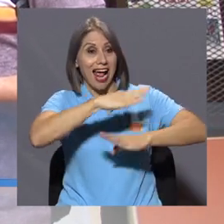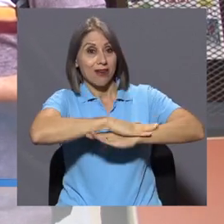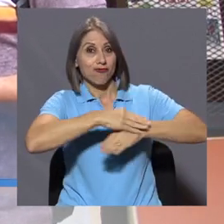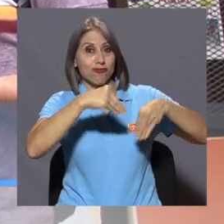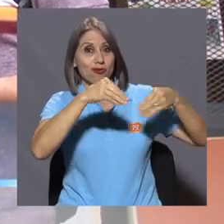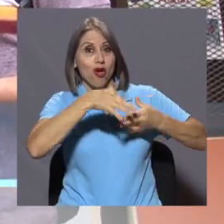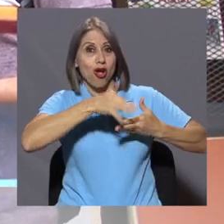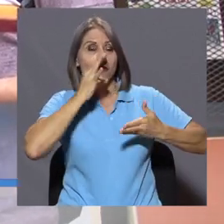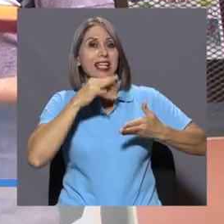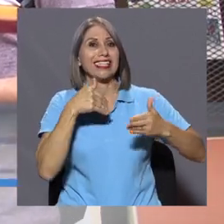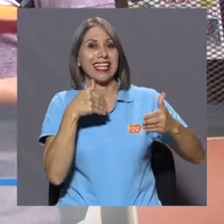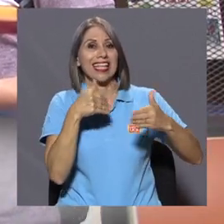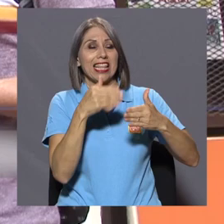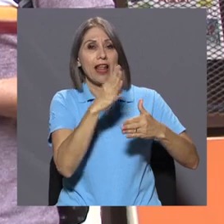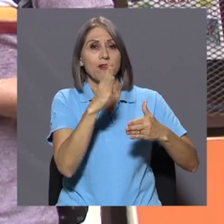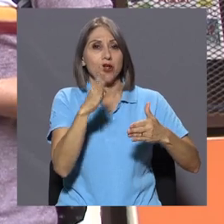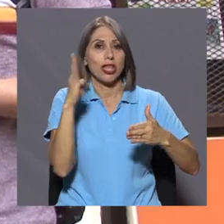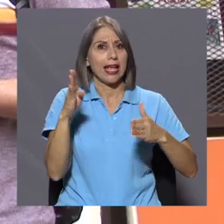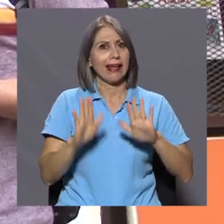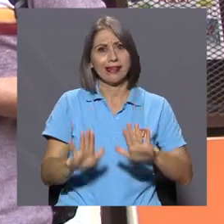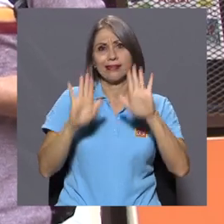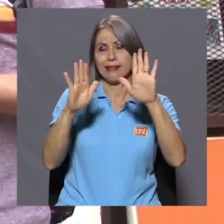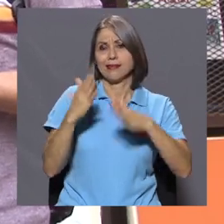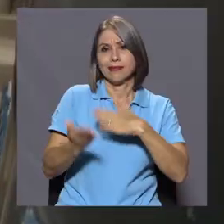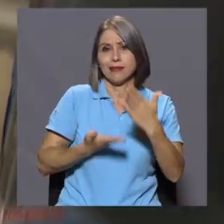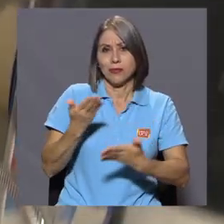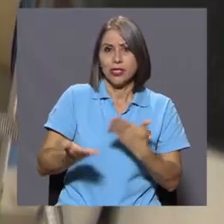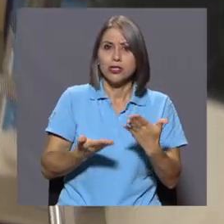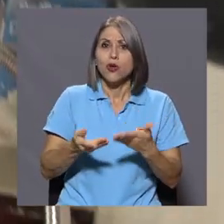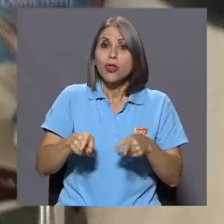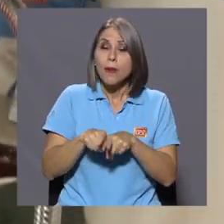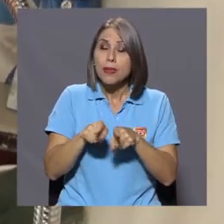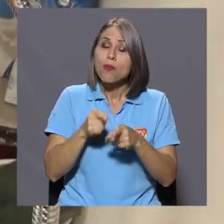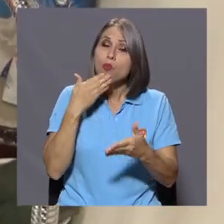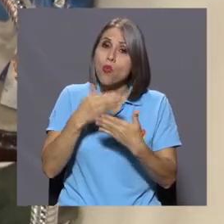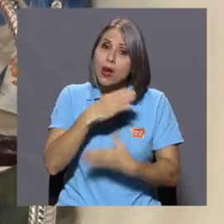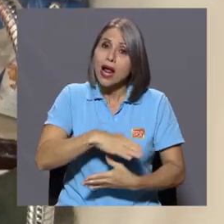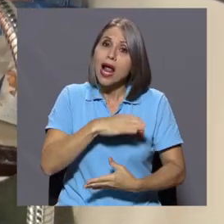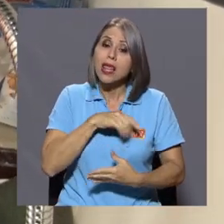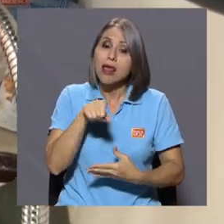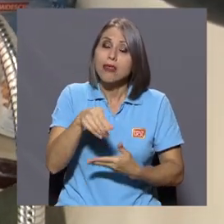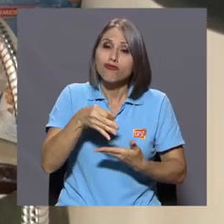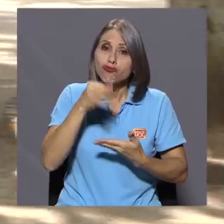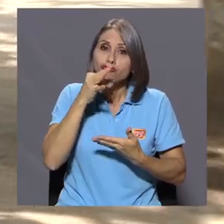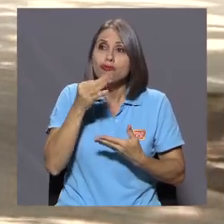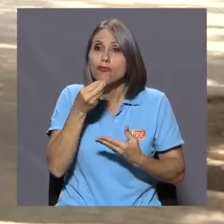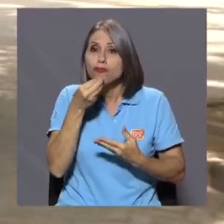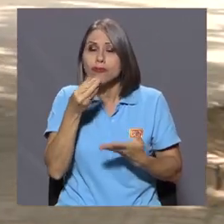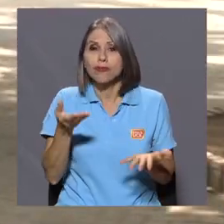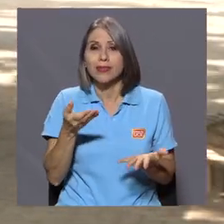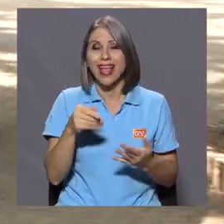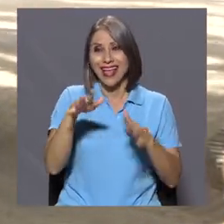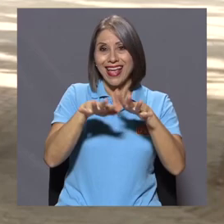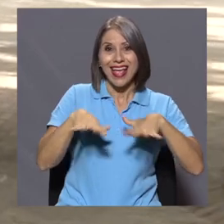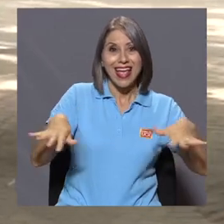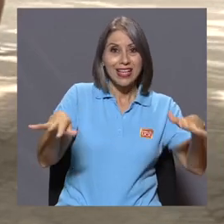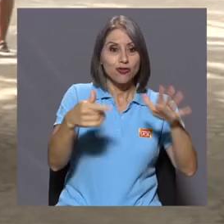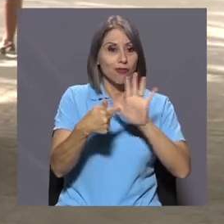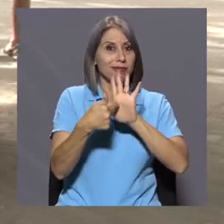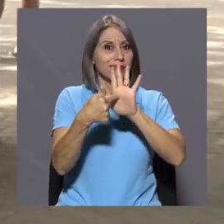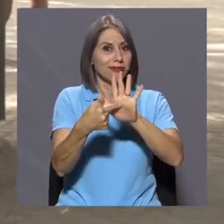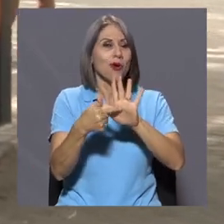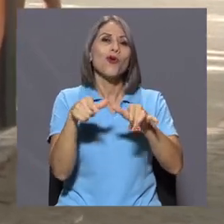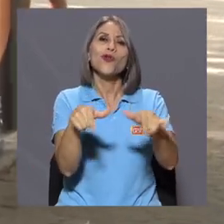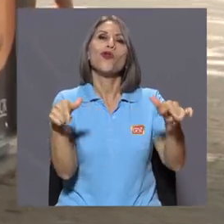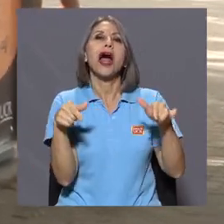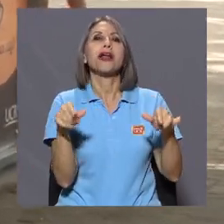y me parece súper bien. Excelente servicio y el producto es de muy buena calidad. Los hangares de la UCR se destacan por ser un lugar